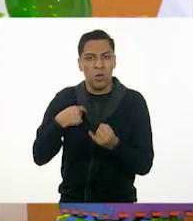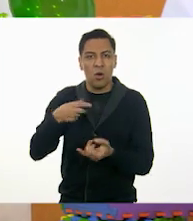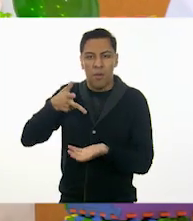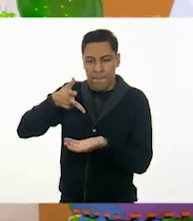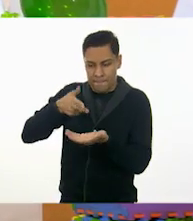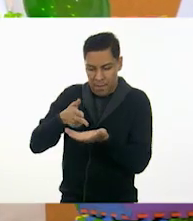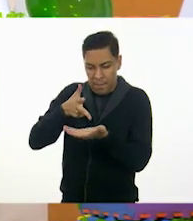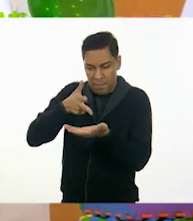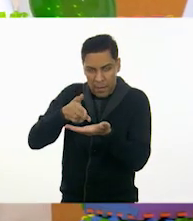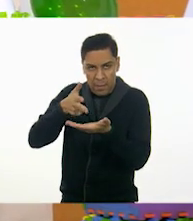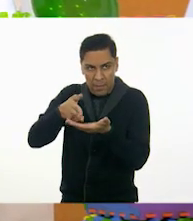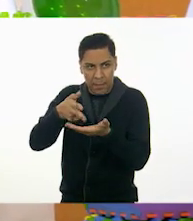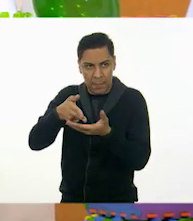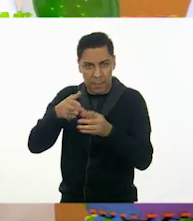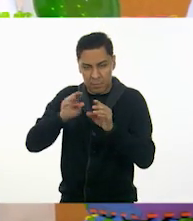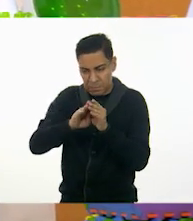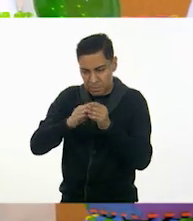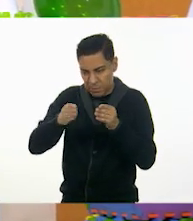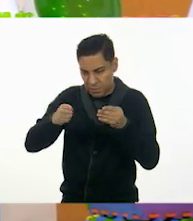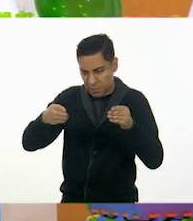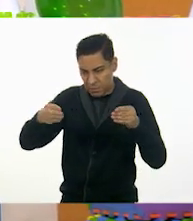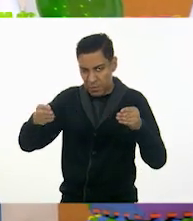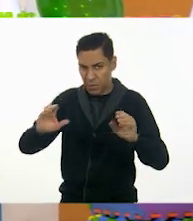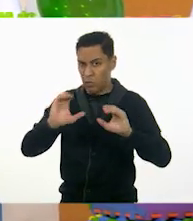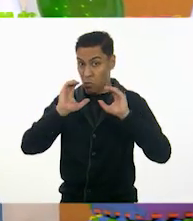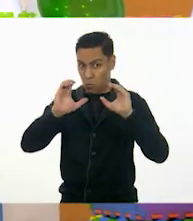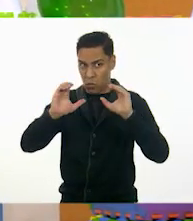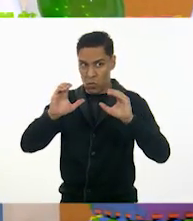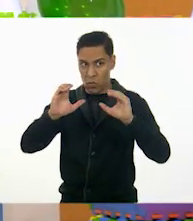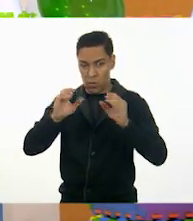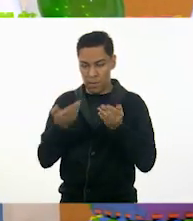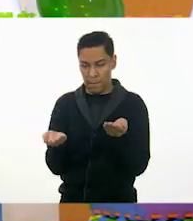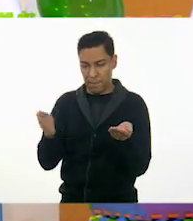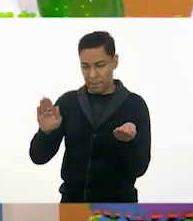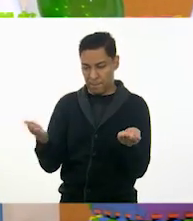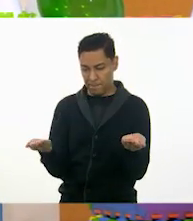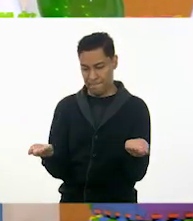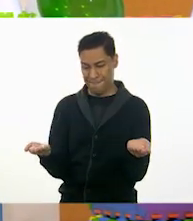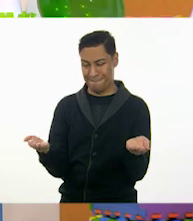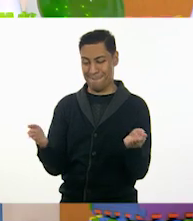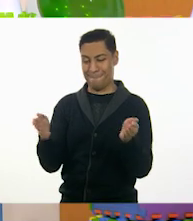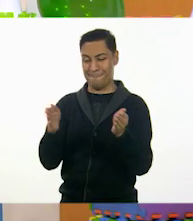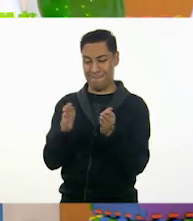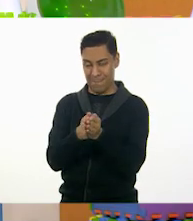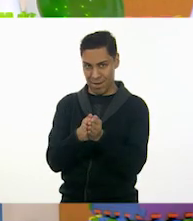con mucho cuidado. Lo vas a doblar a la mitad.